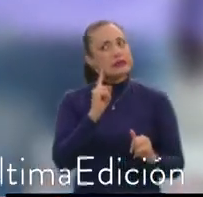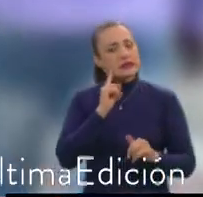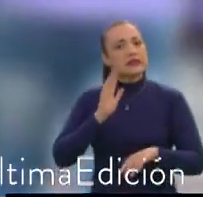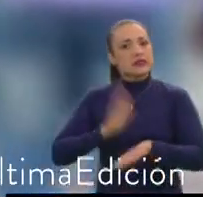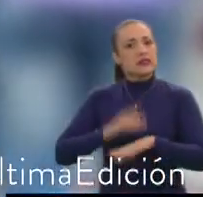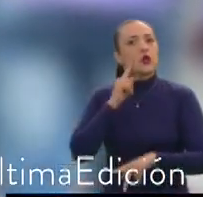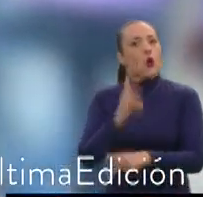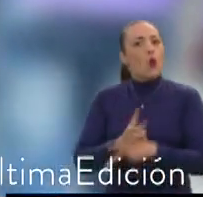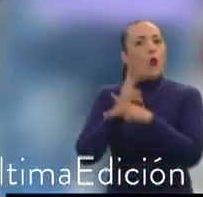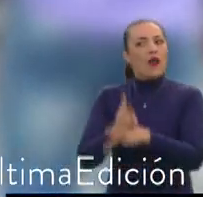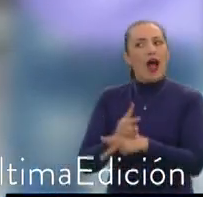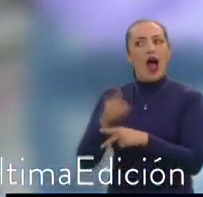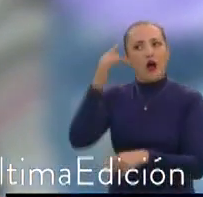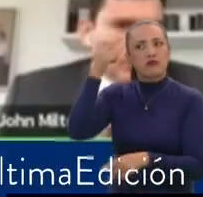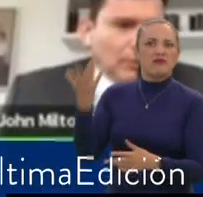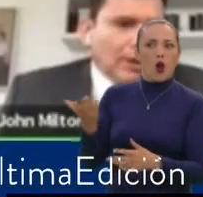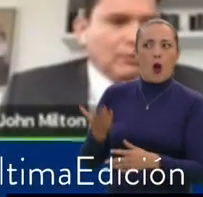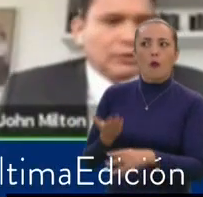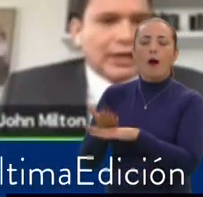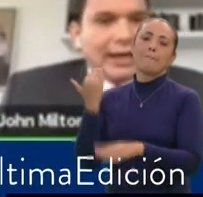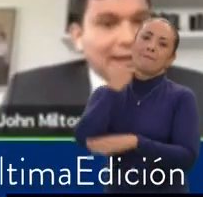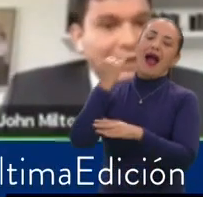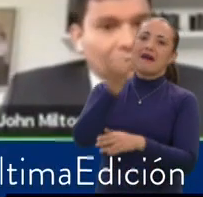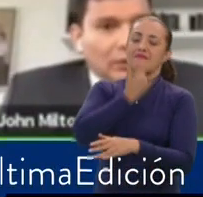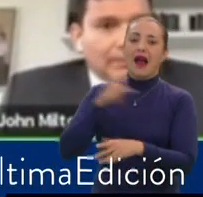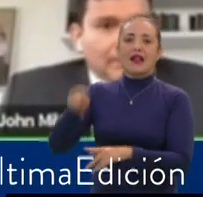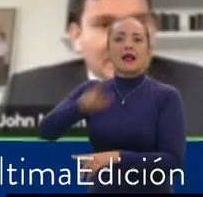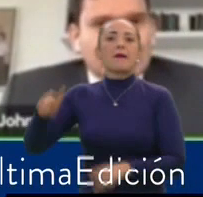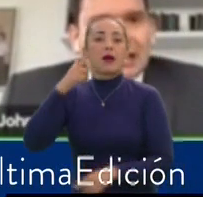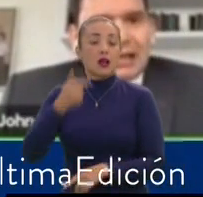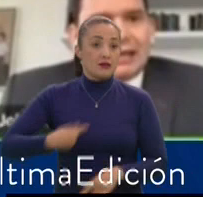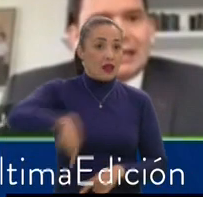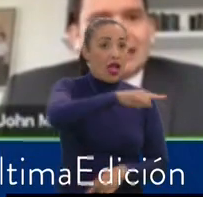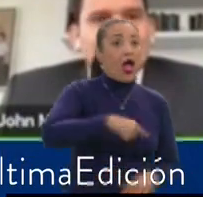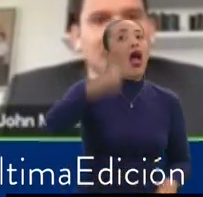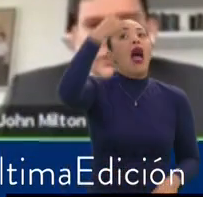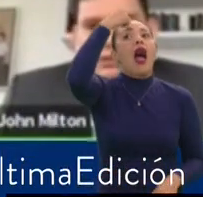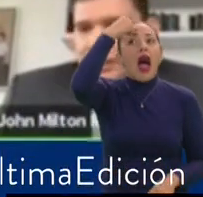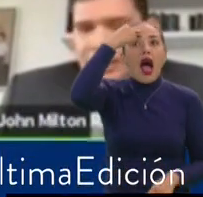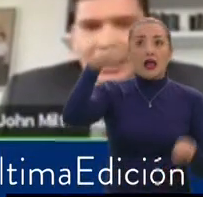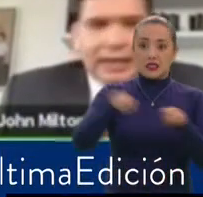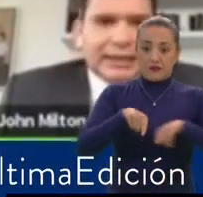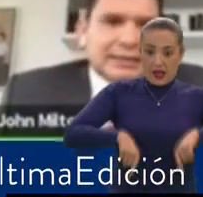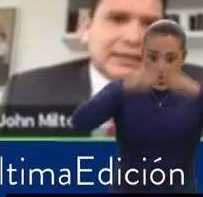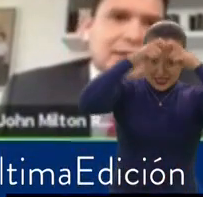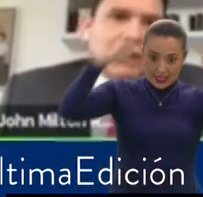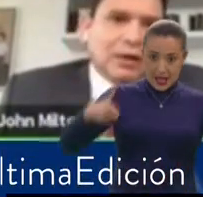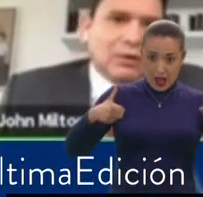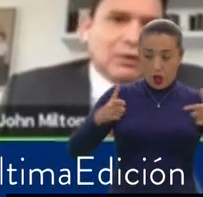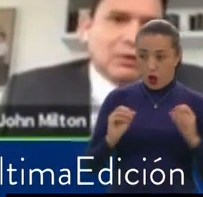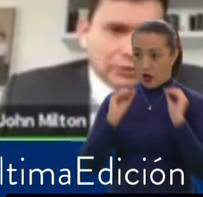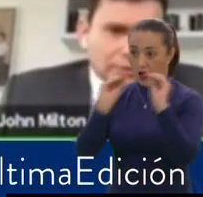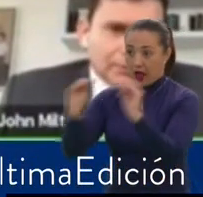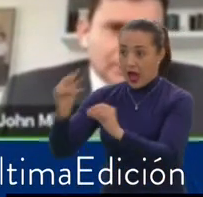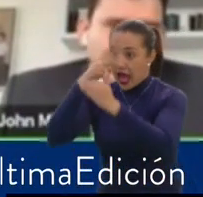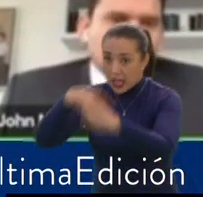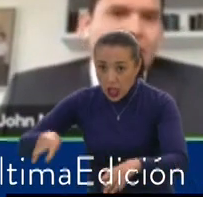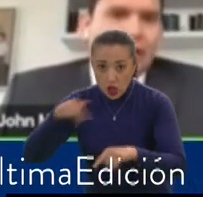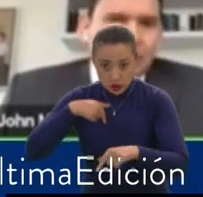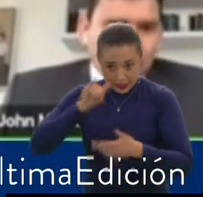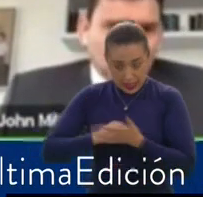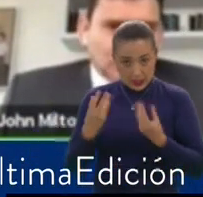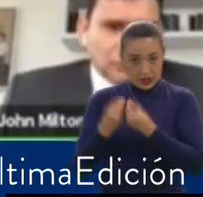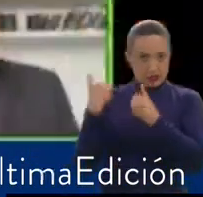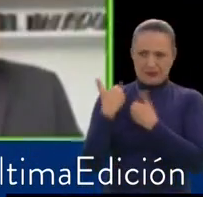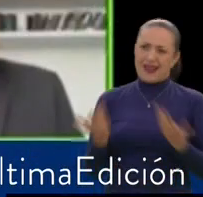familia al momento de criar a sus hijos. No podemos caer en el error de pensar que es el Estado el que enseña a educar a unos hijos, porque